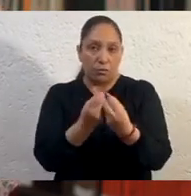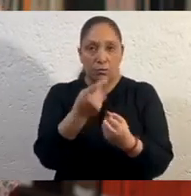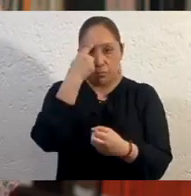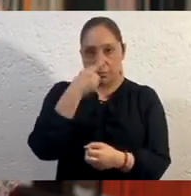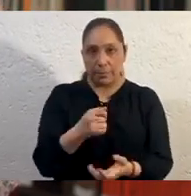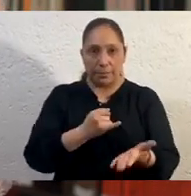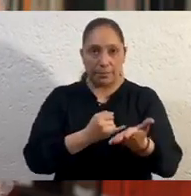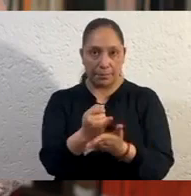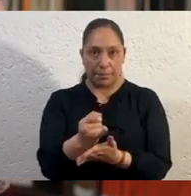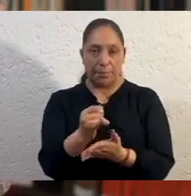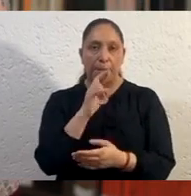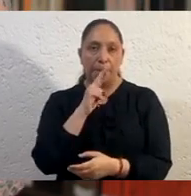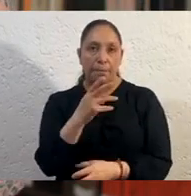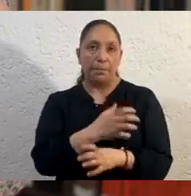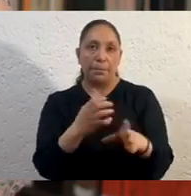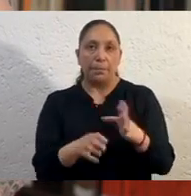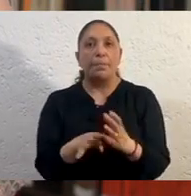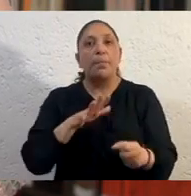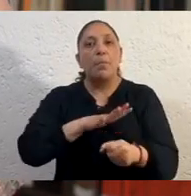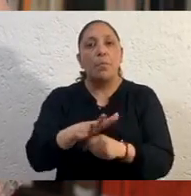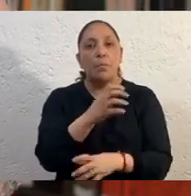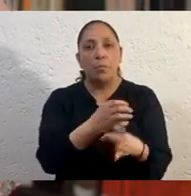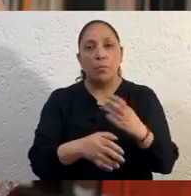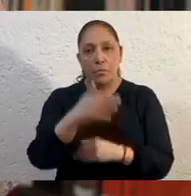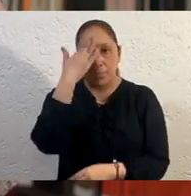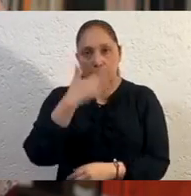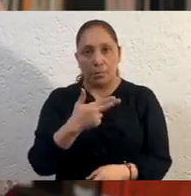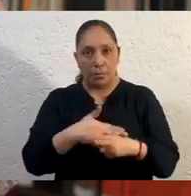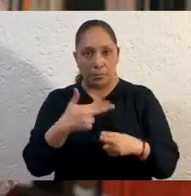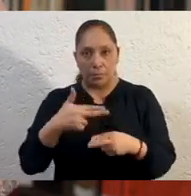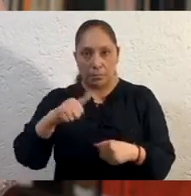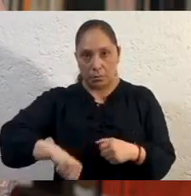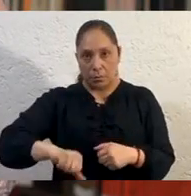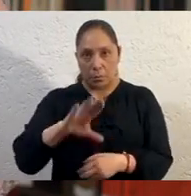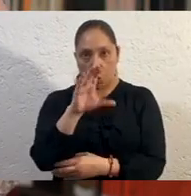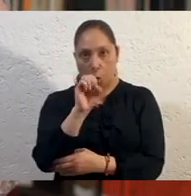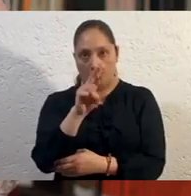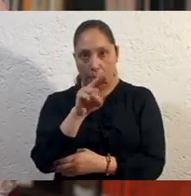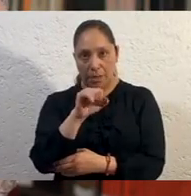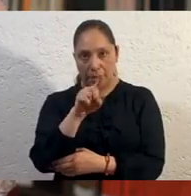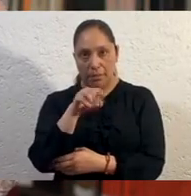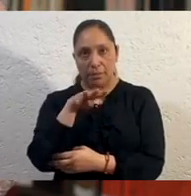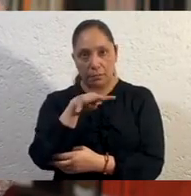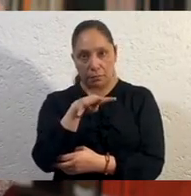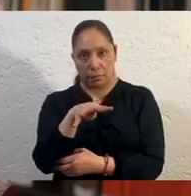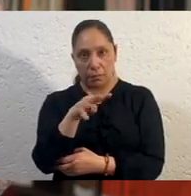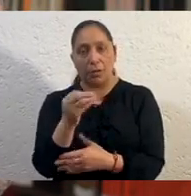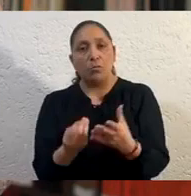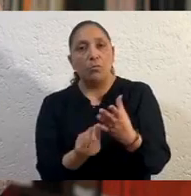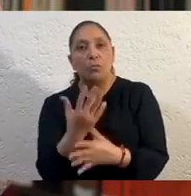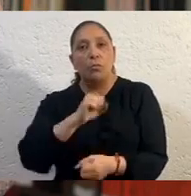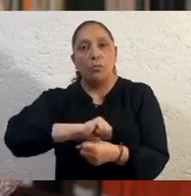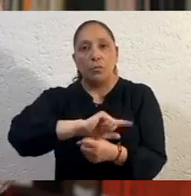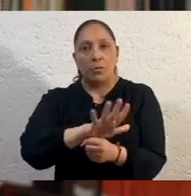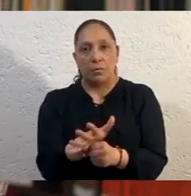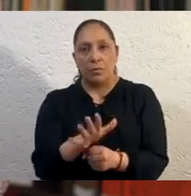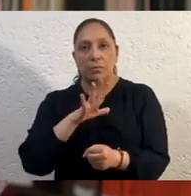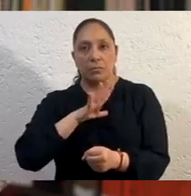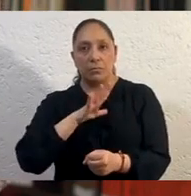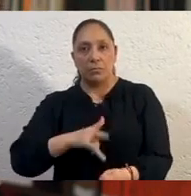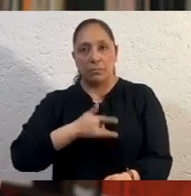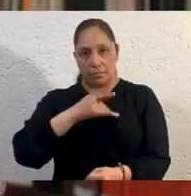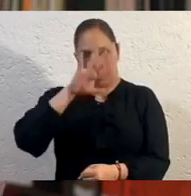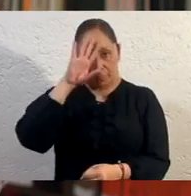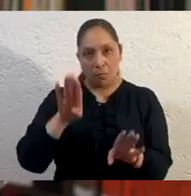decisiones. ¿Qué se sabe hasta ahora del COVID-19? Es un nuevo coronavirus que provoca síntomas como la